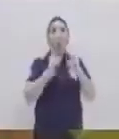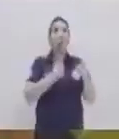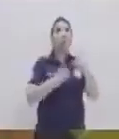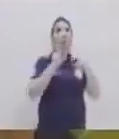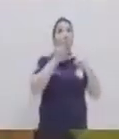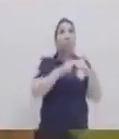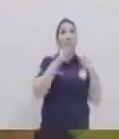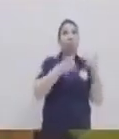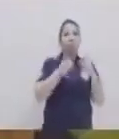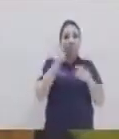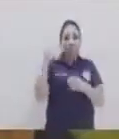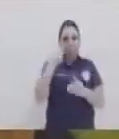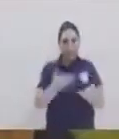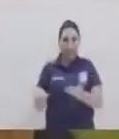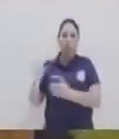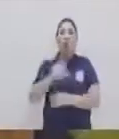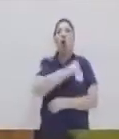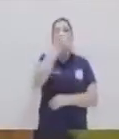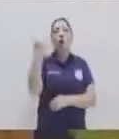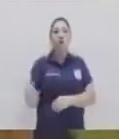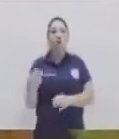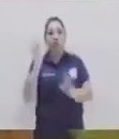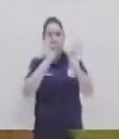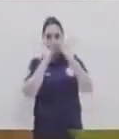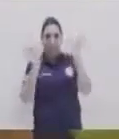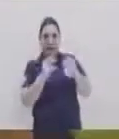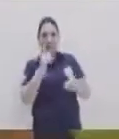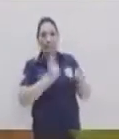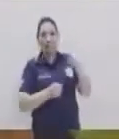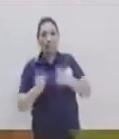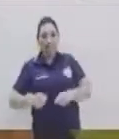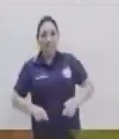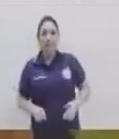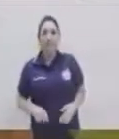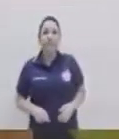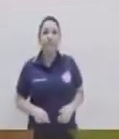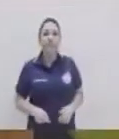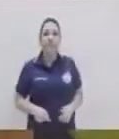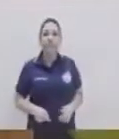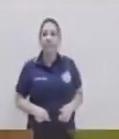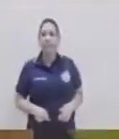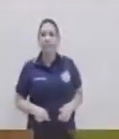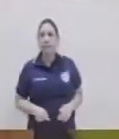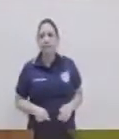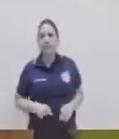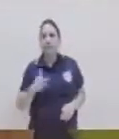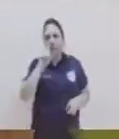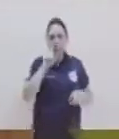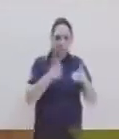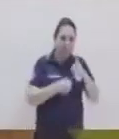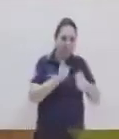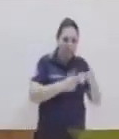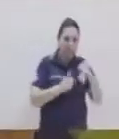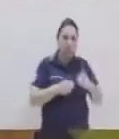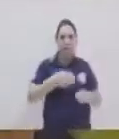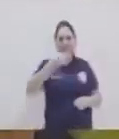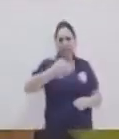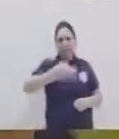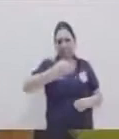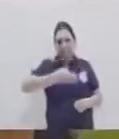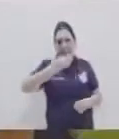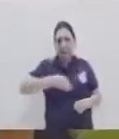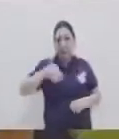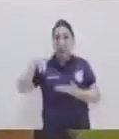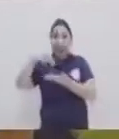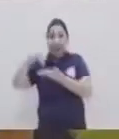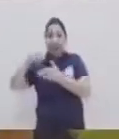concierto. Dicho esto, el repertorio también no es tan popular o comercial, sino que es repertorio un poco más académico.